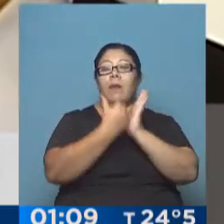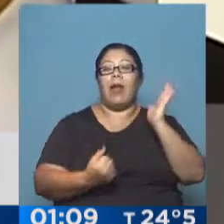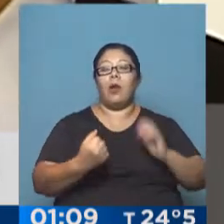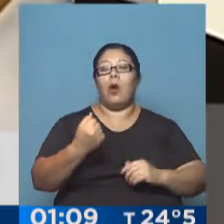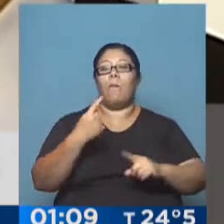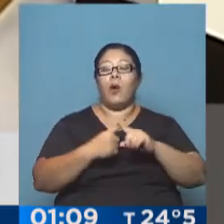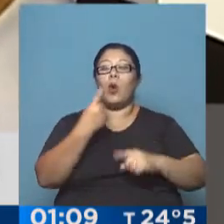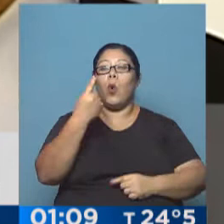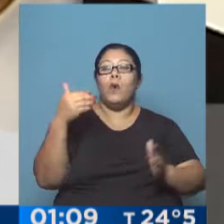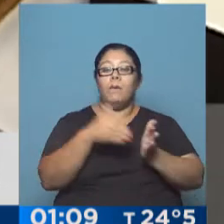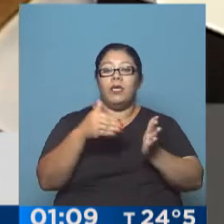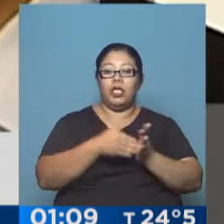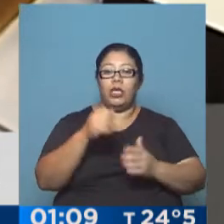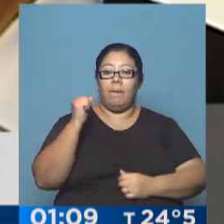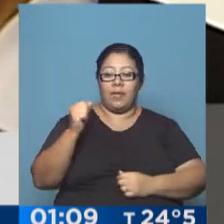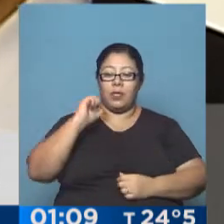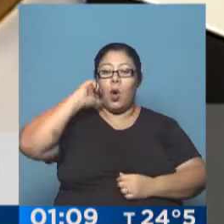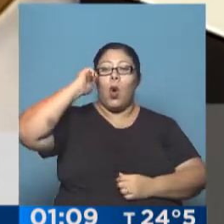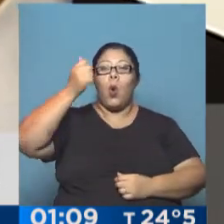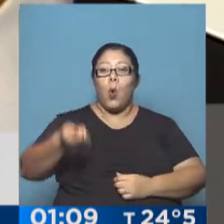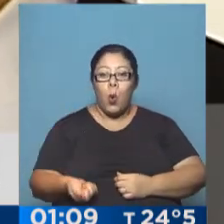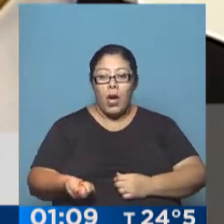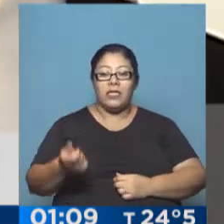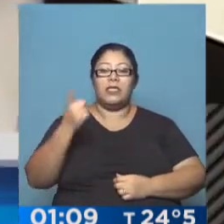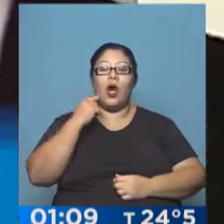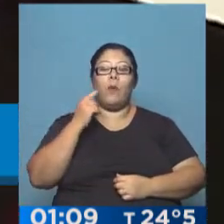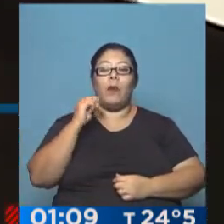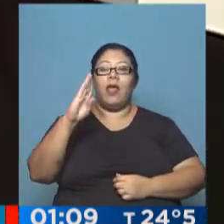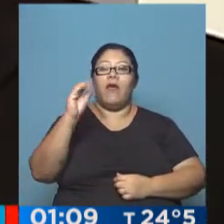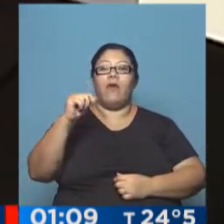la decisión del juez Claudio Bonadio, que tiene a su cargo la causa.